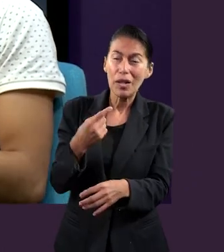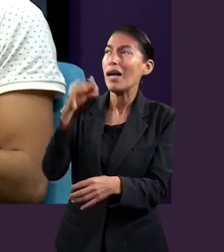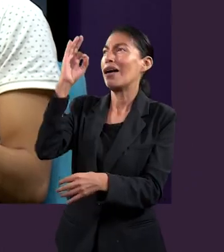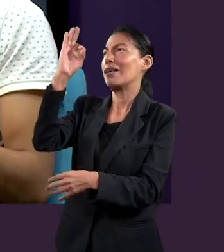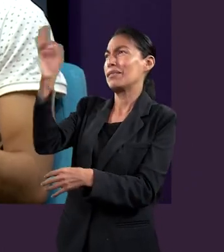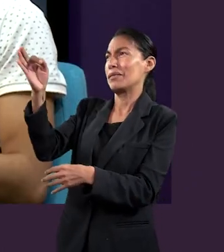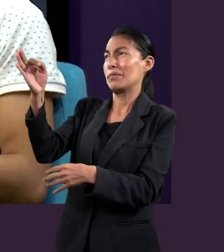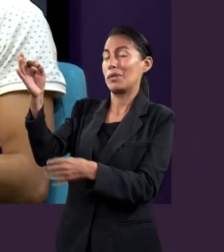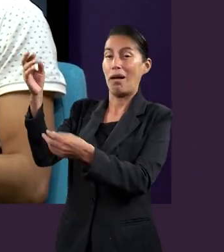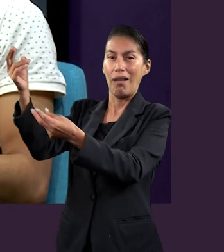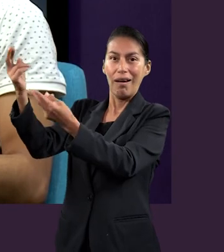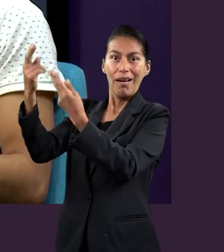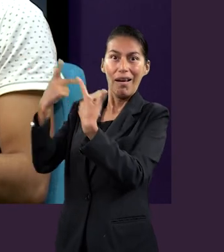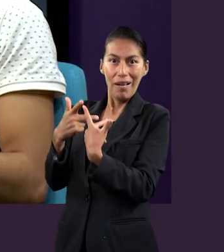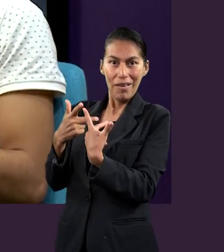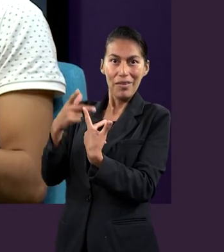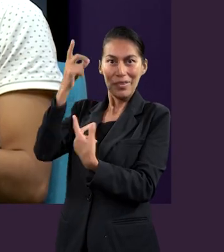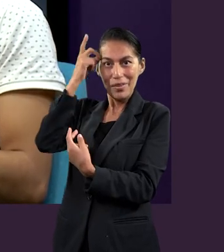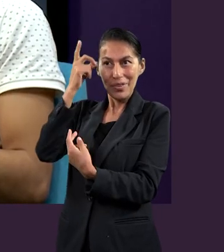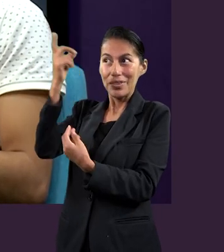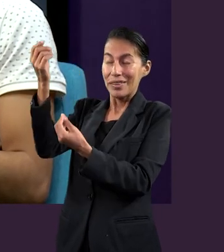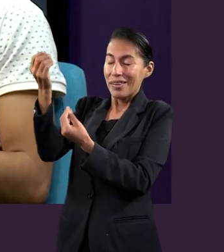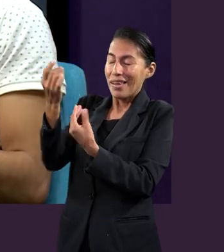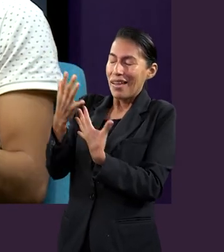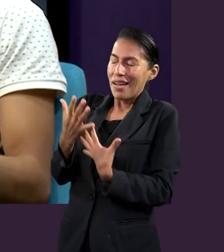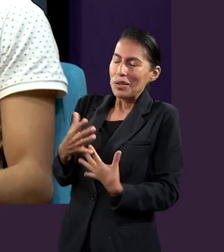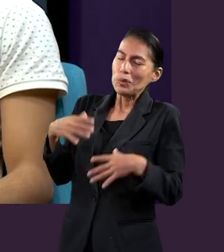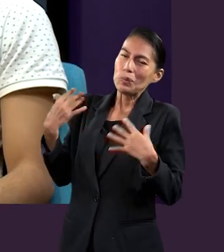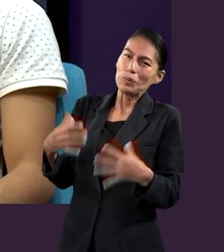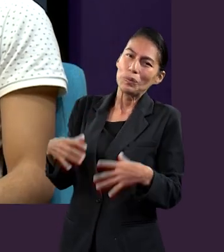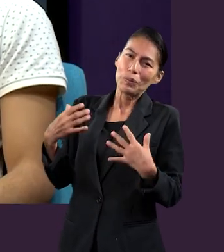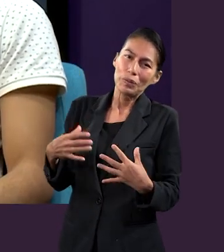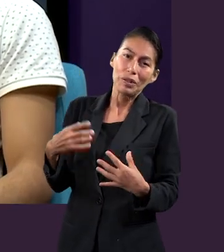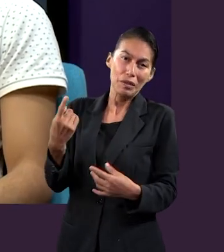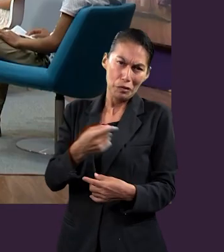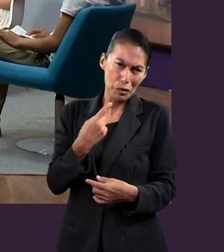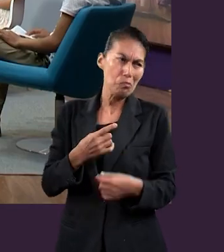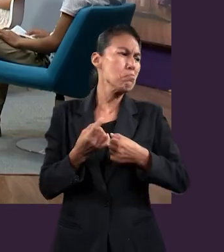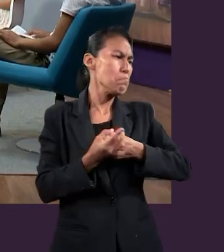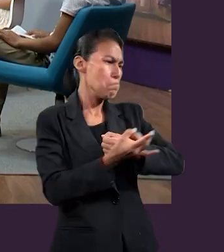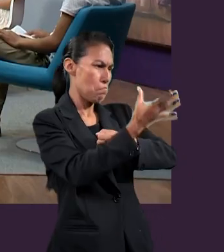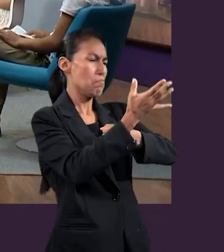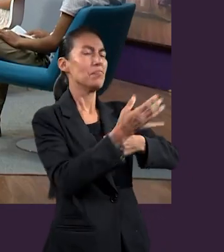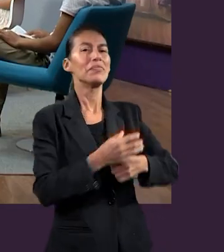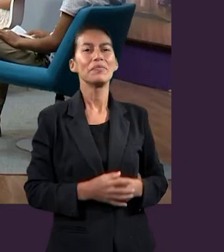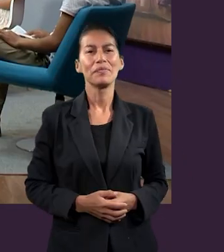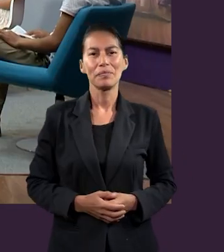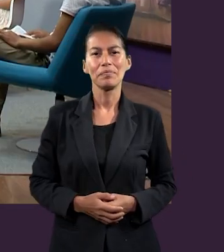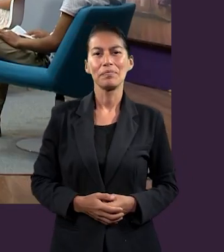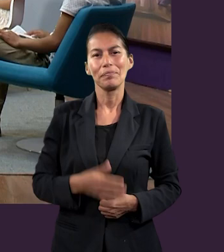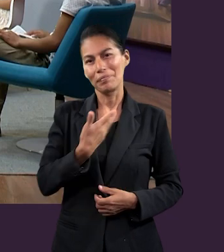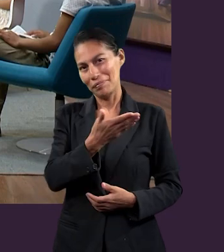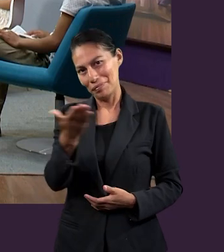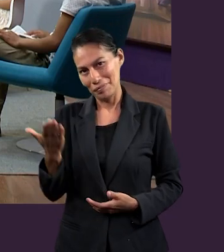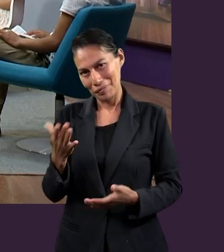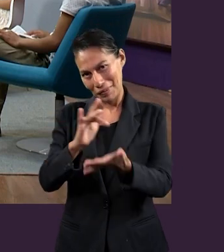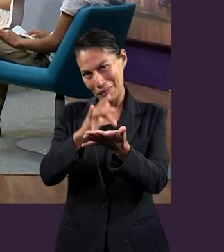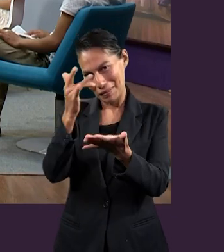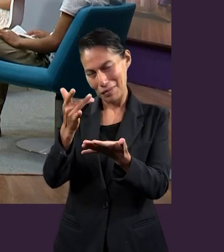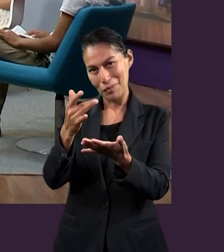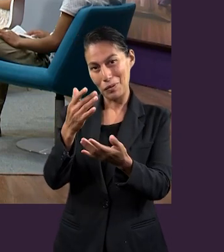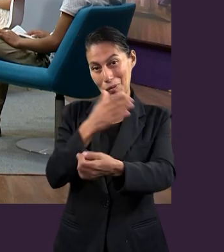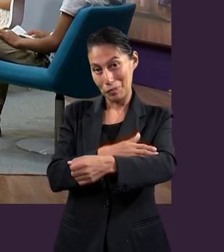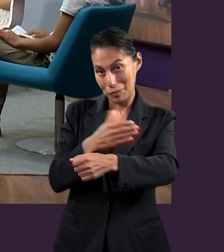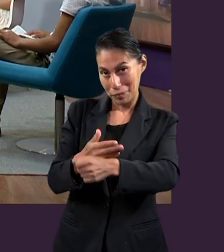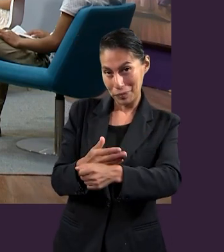Señor, ese regalo que Dios nos da para vencer. Queremos agradecerles por haber estado con nosotros.